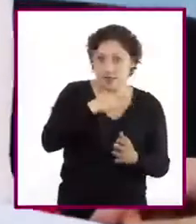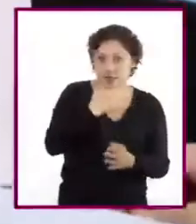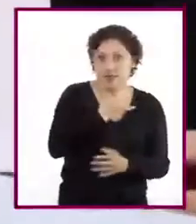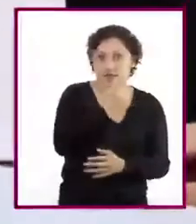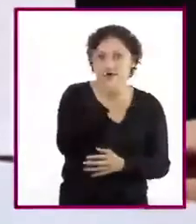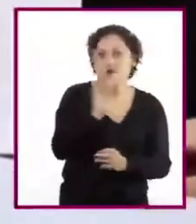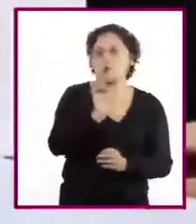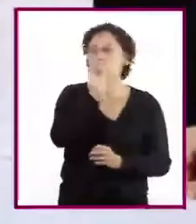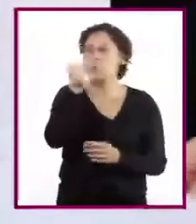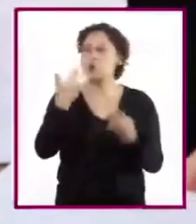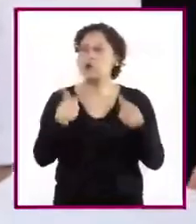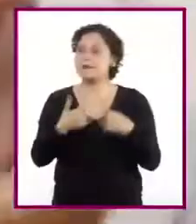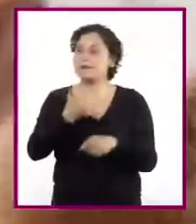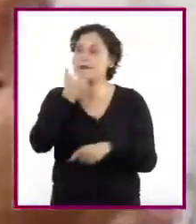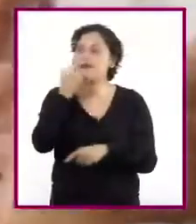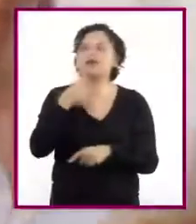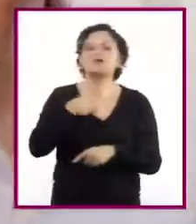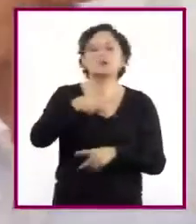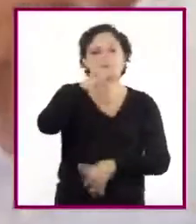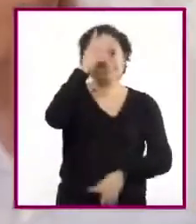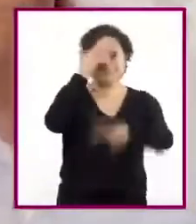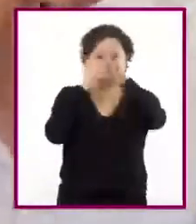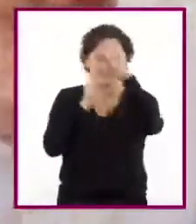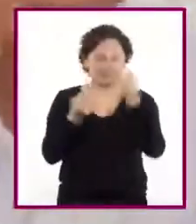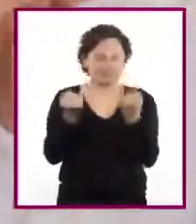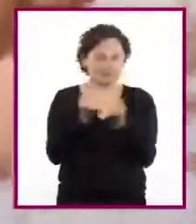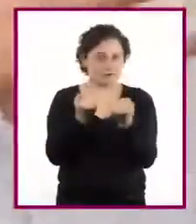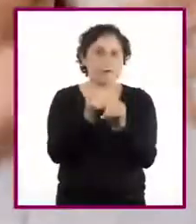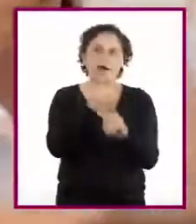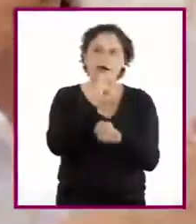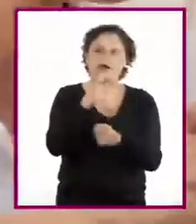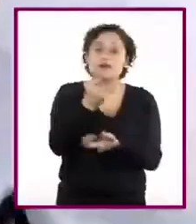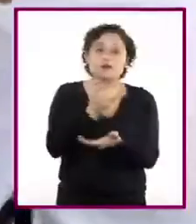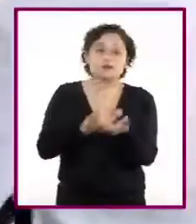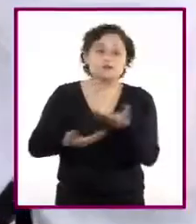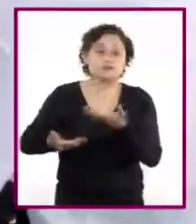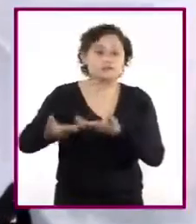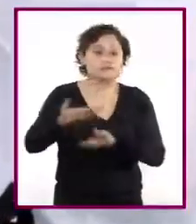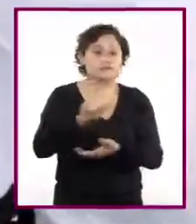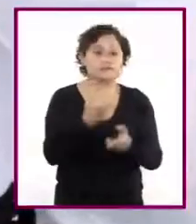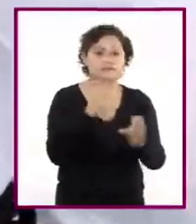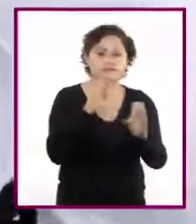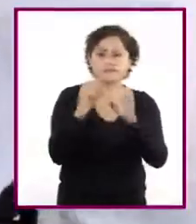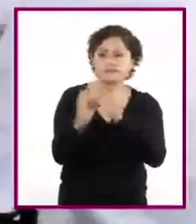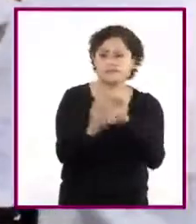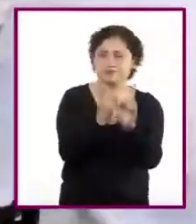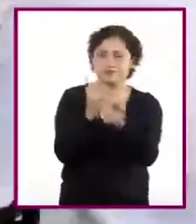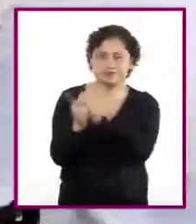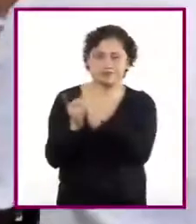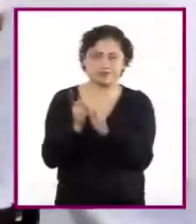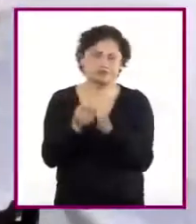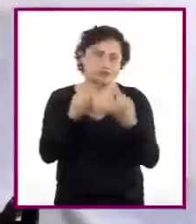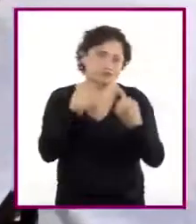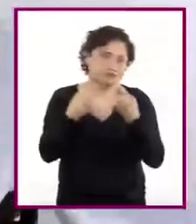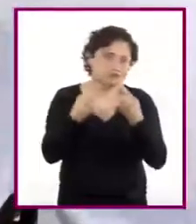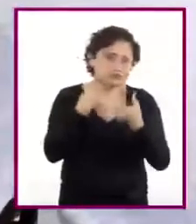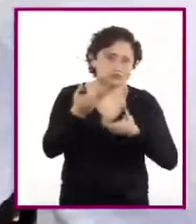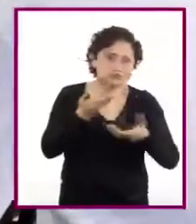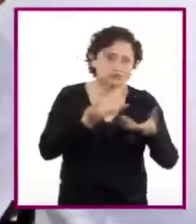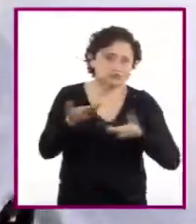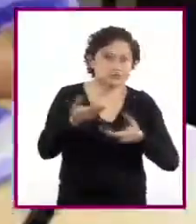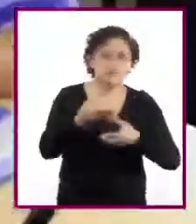la aportación de los demás. Y también es una oportunidad para fortalecer la comunicación, el diálogo y el